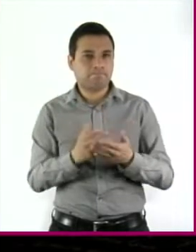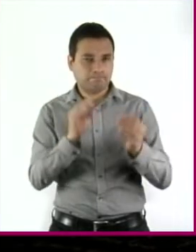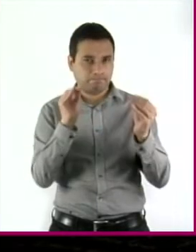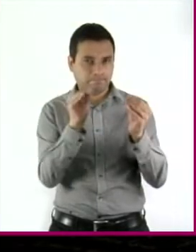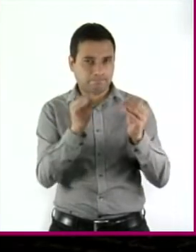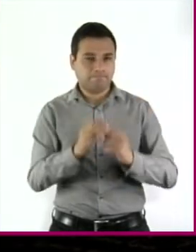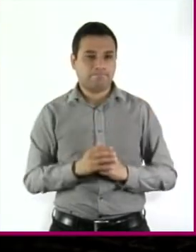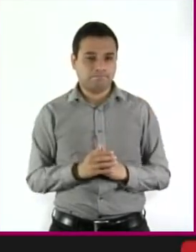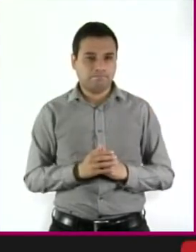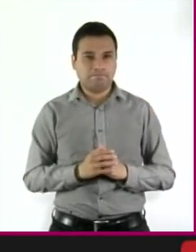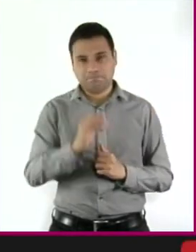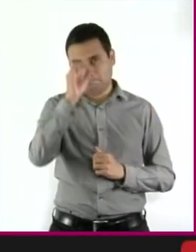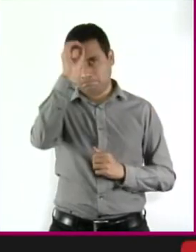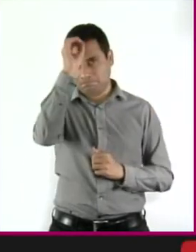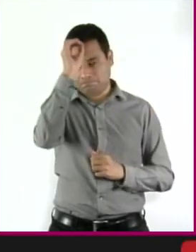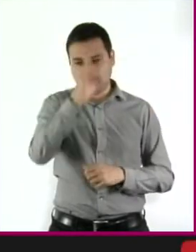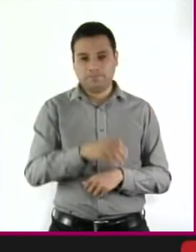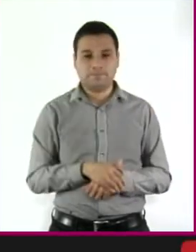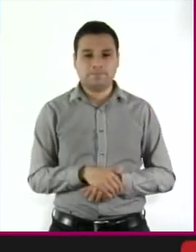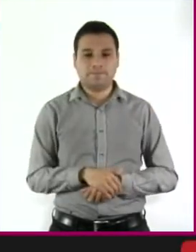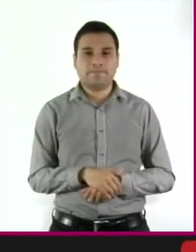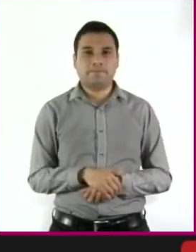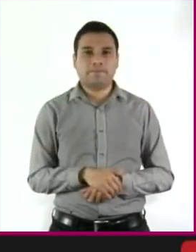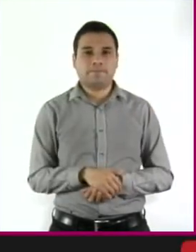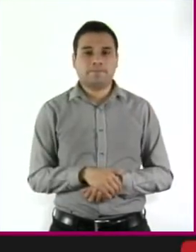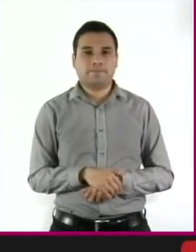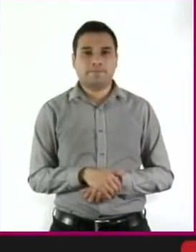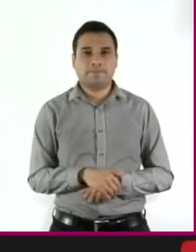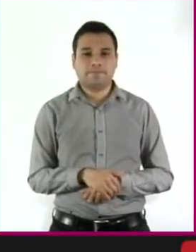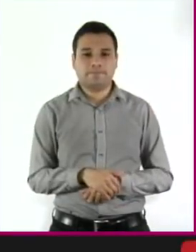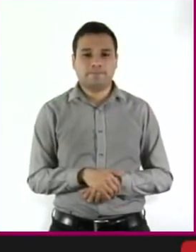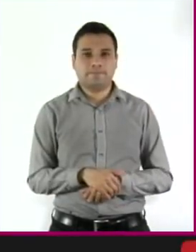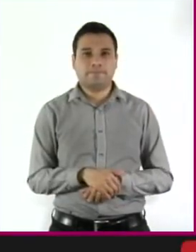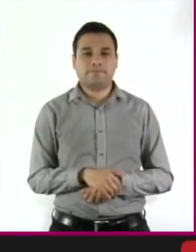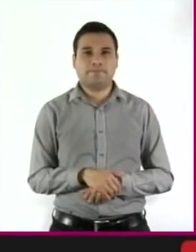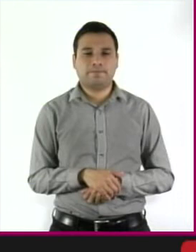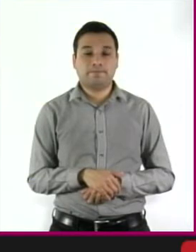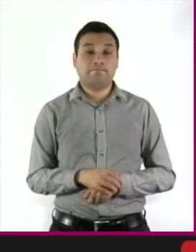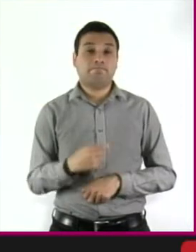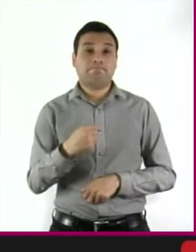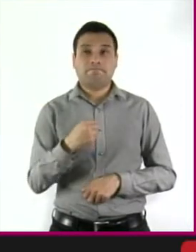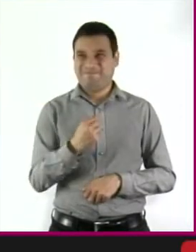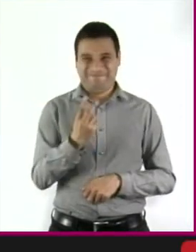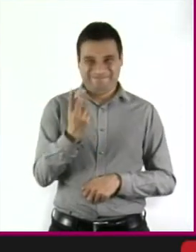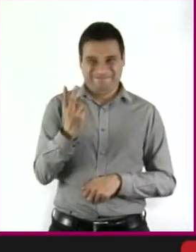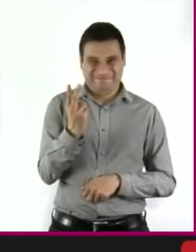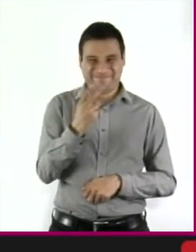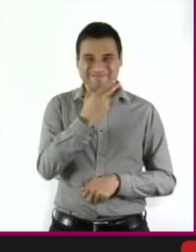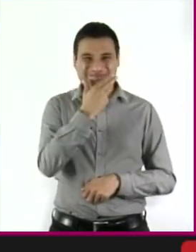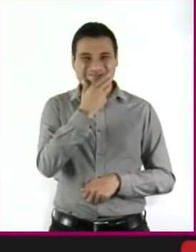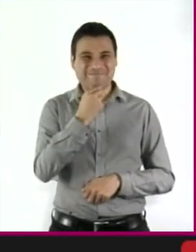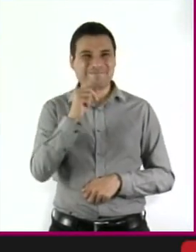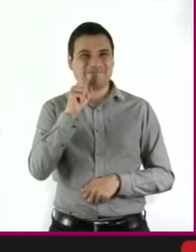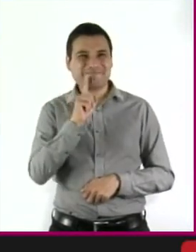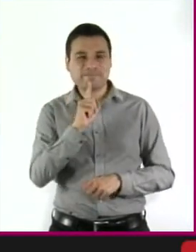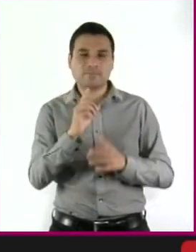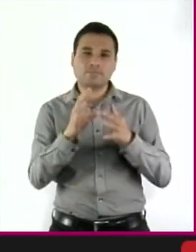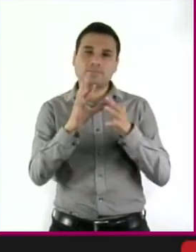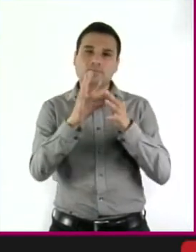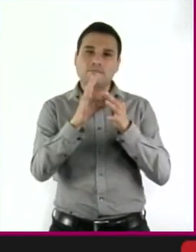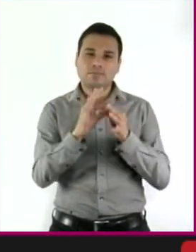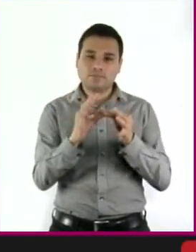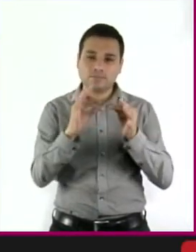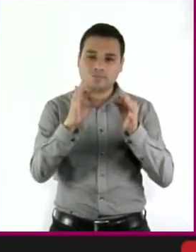Juicio. Por medio del discurso, Luna y Emiliano conforman de manera